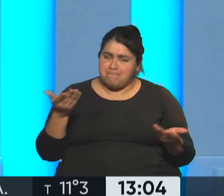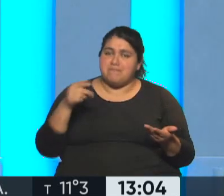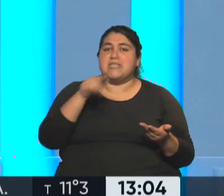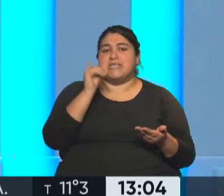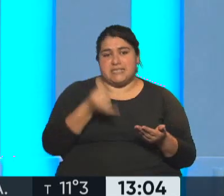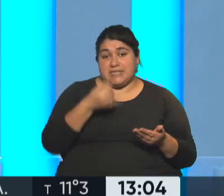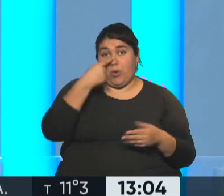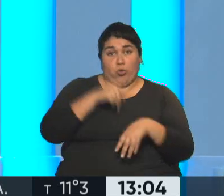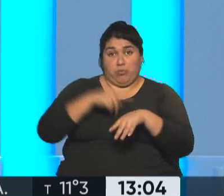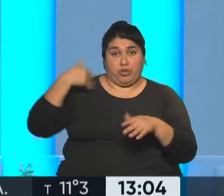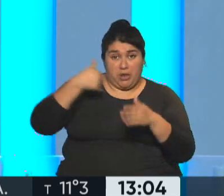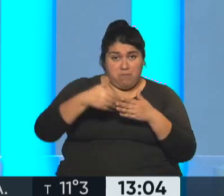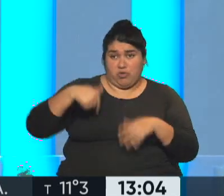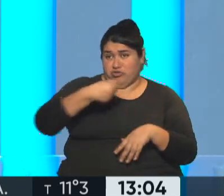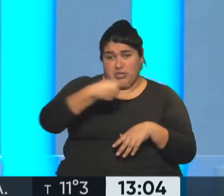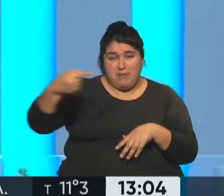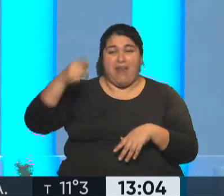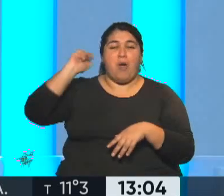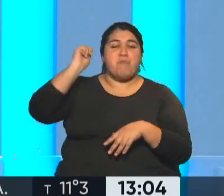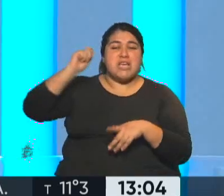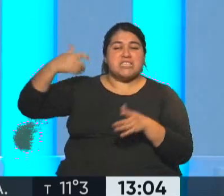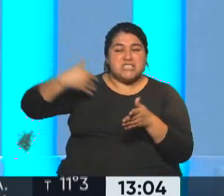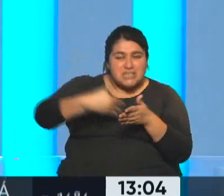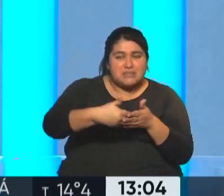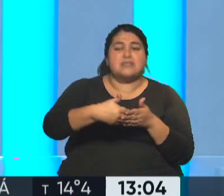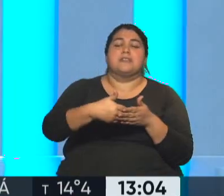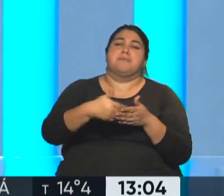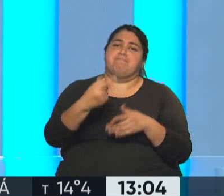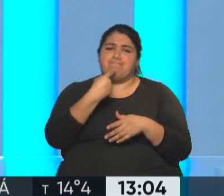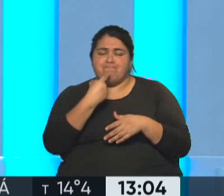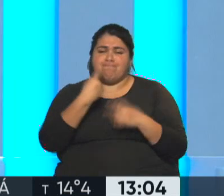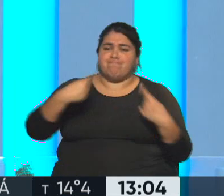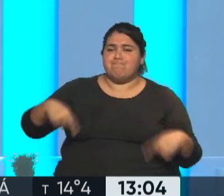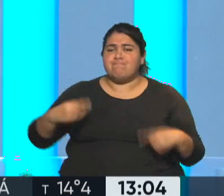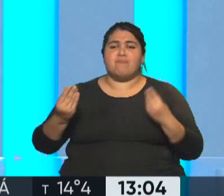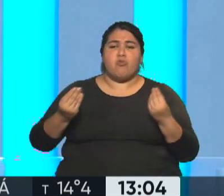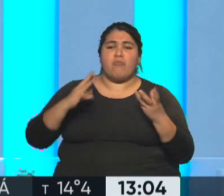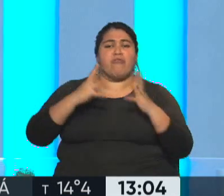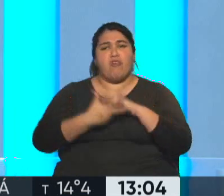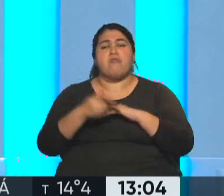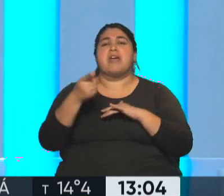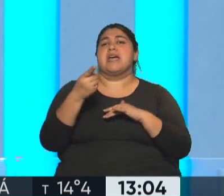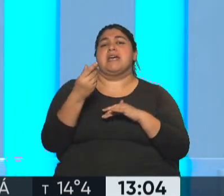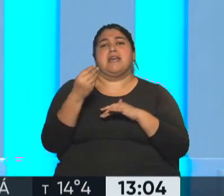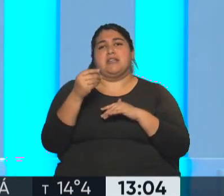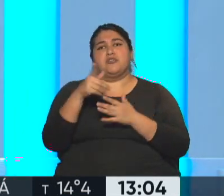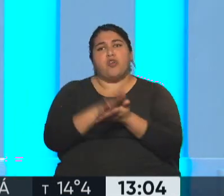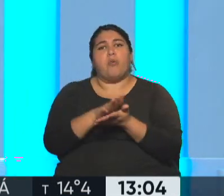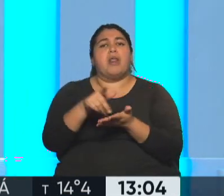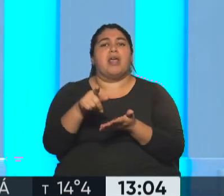estas últimas semanas, en estos últimos meses, han surgido muchas inquietudes de diferentes referentes de